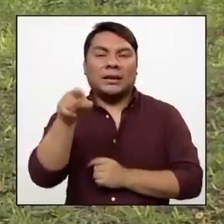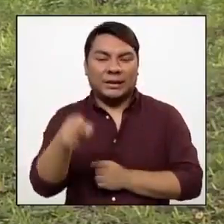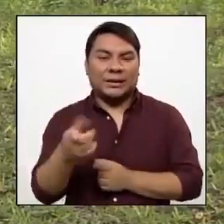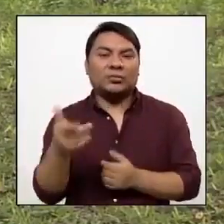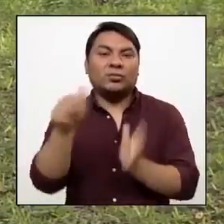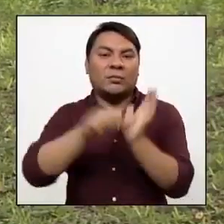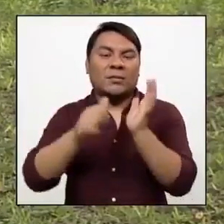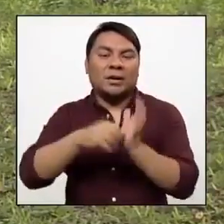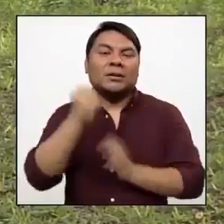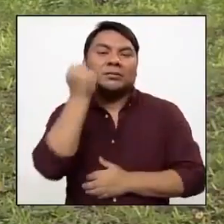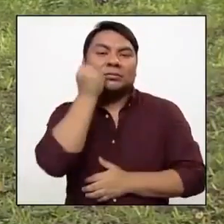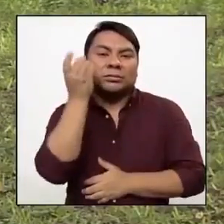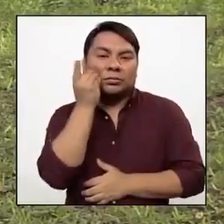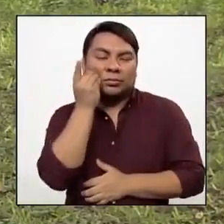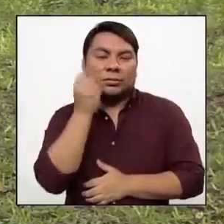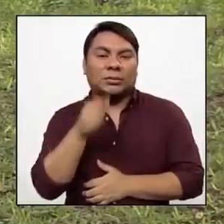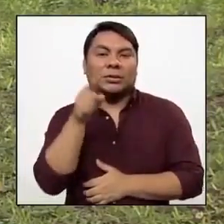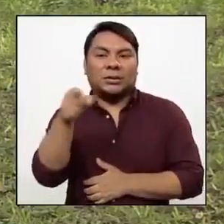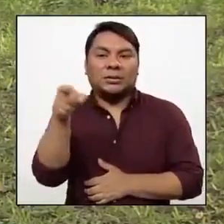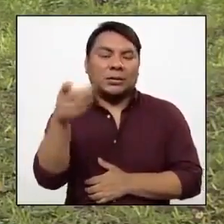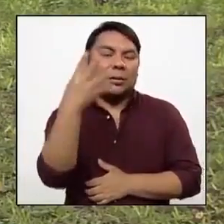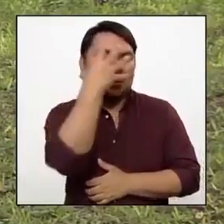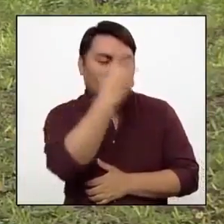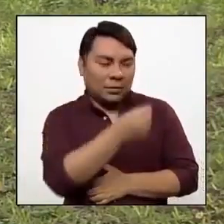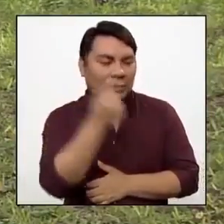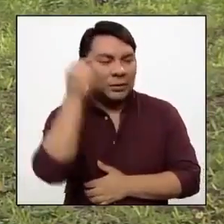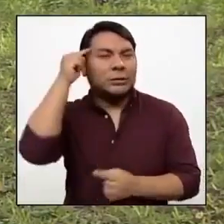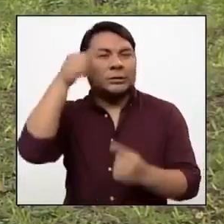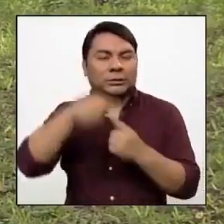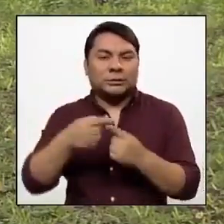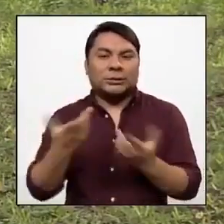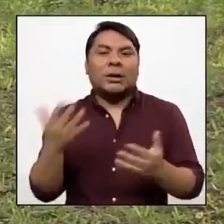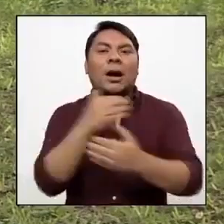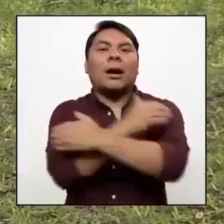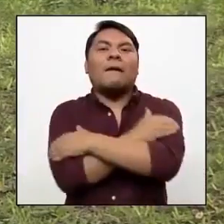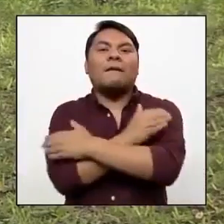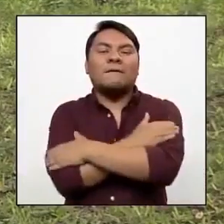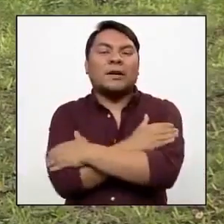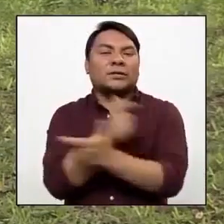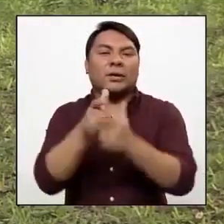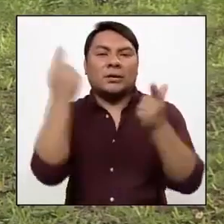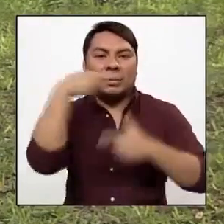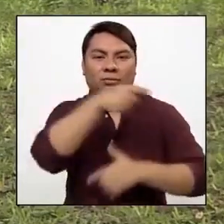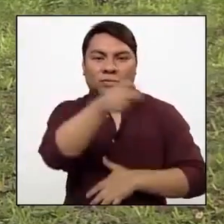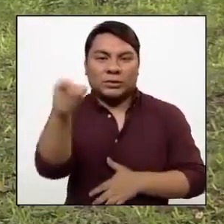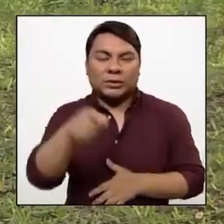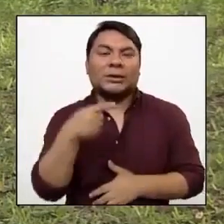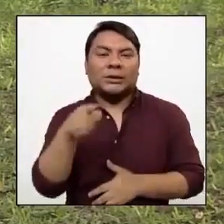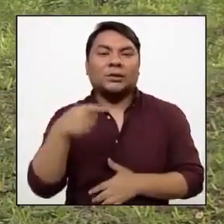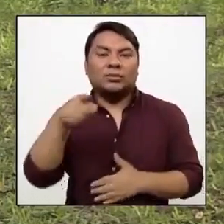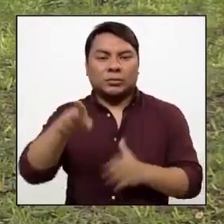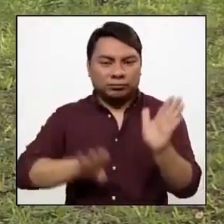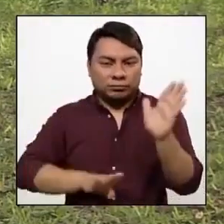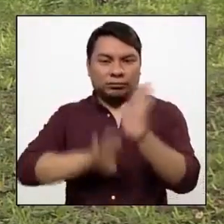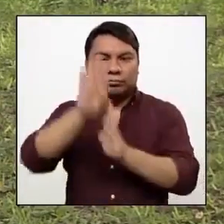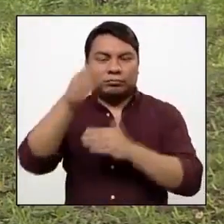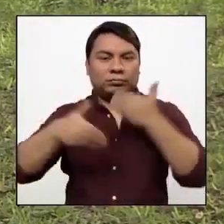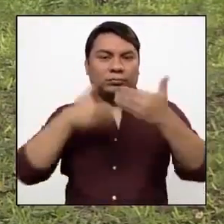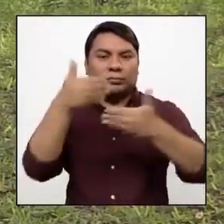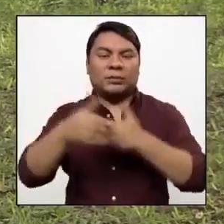con síndrome de Down que ha sido su inspiración. Un abrazo muy grande para todos ustedes y sigan adelante